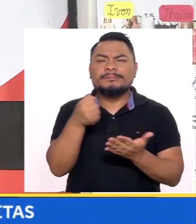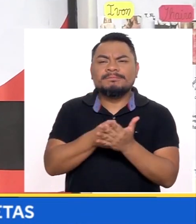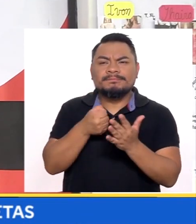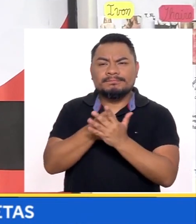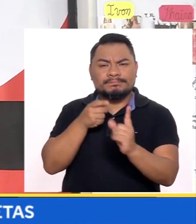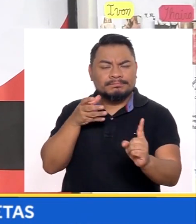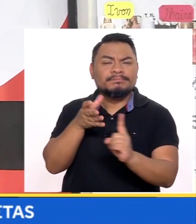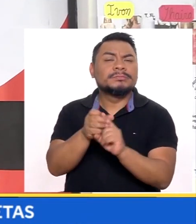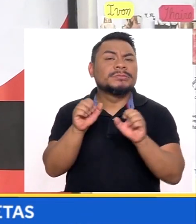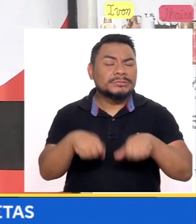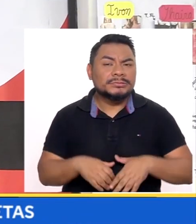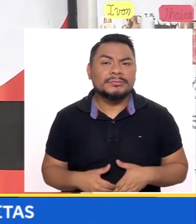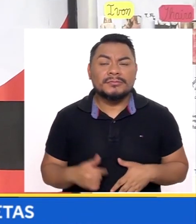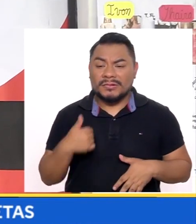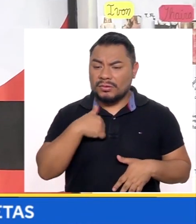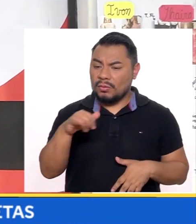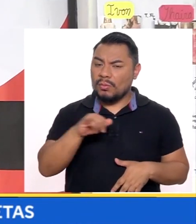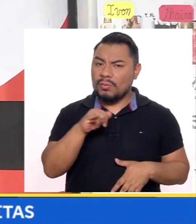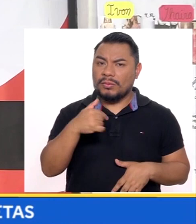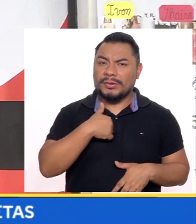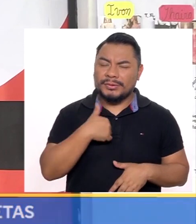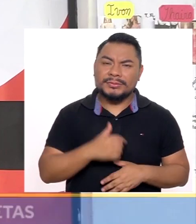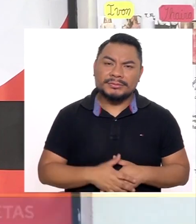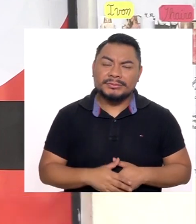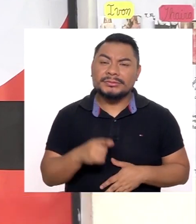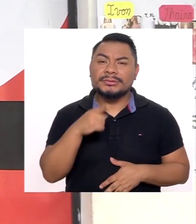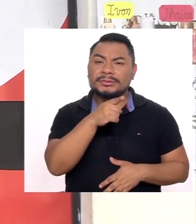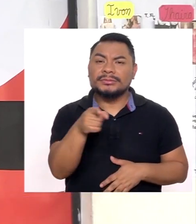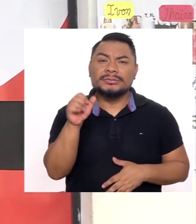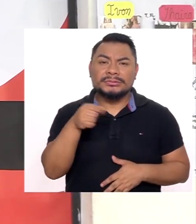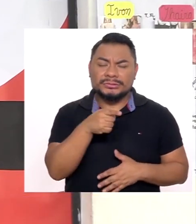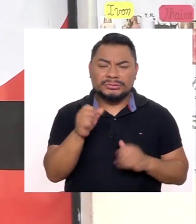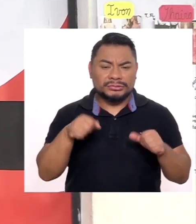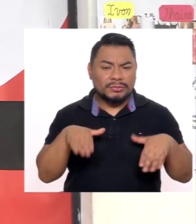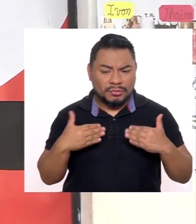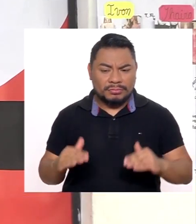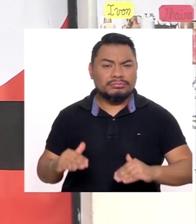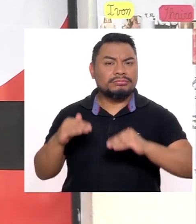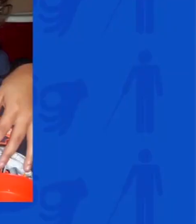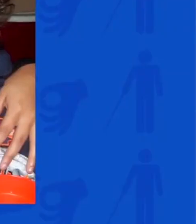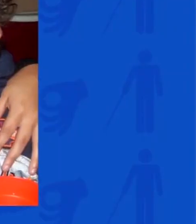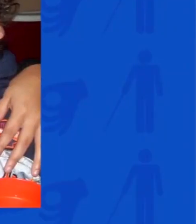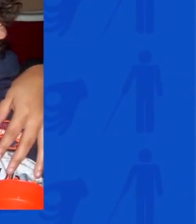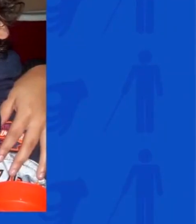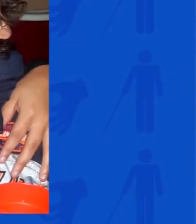metas Igual que como lo hice yo, ¿no? Ustedes sí pueden, chicos